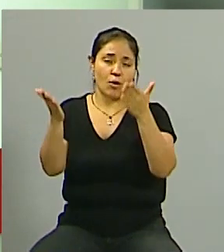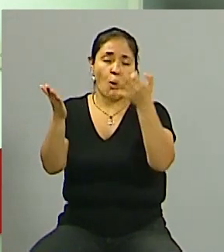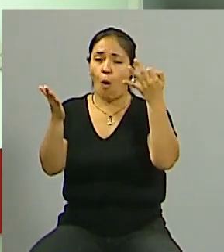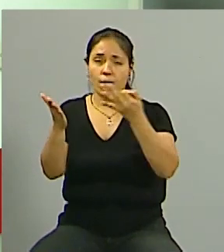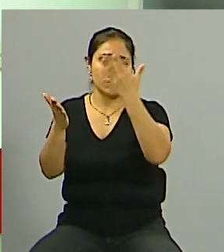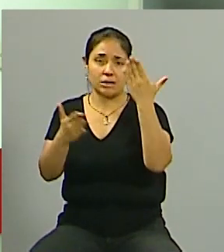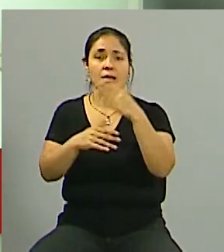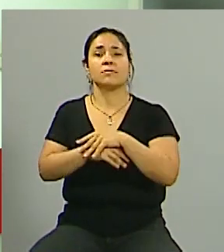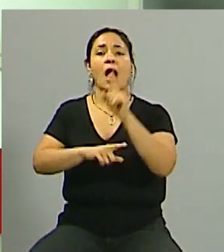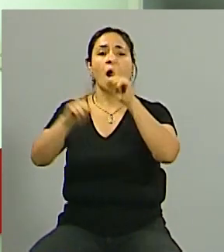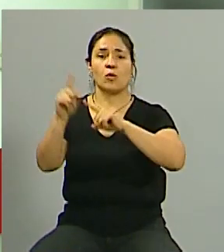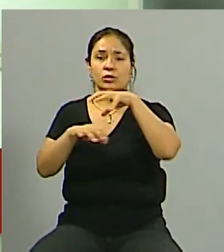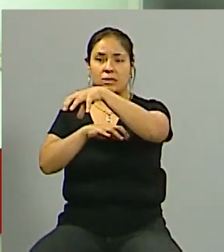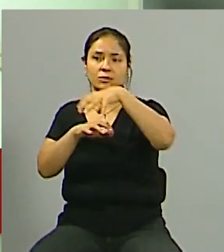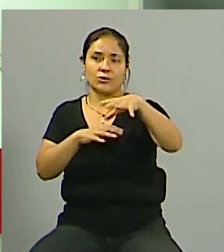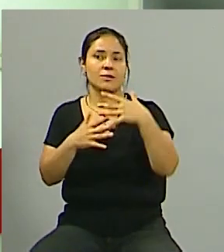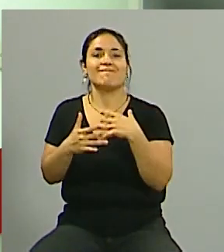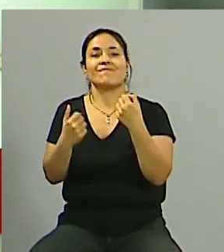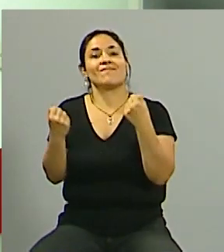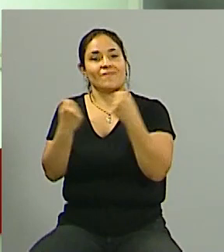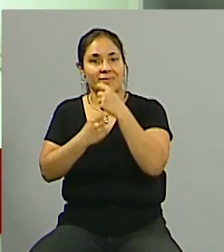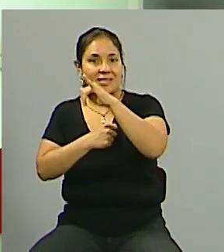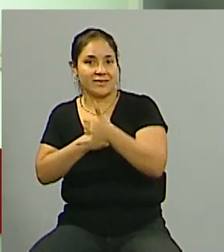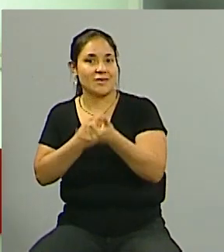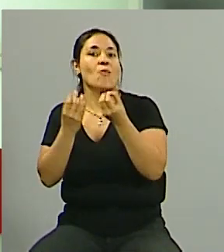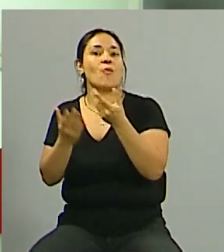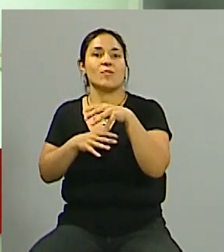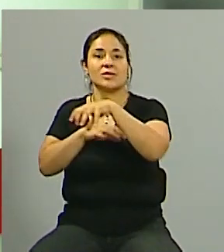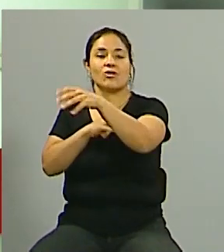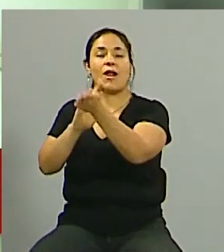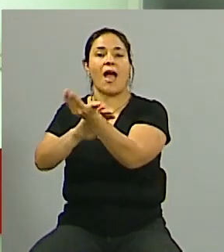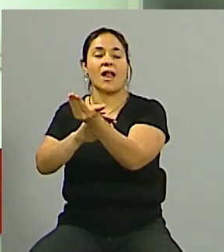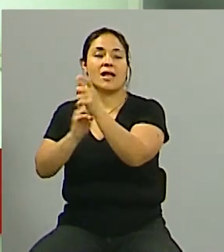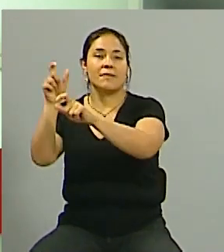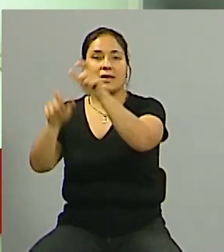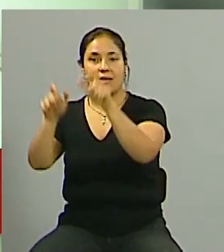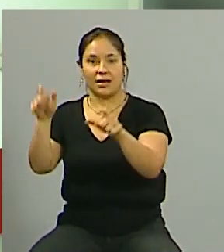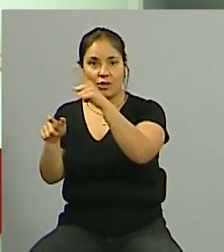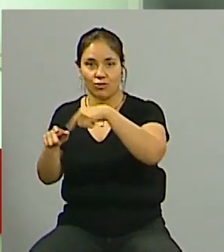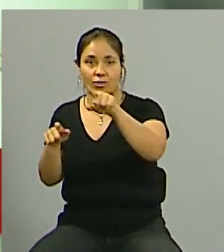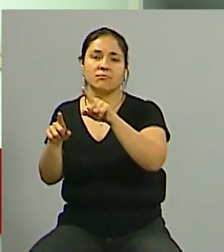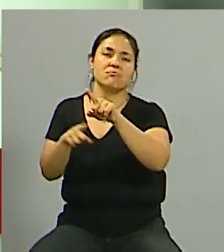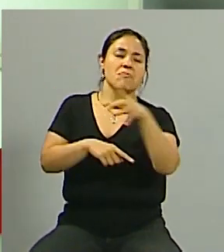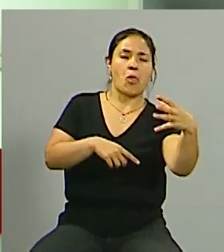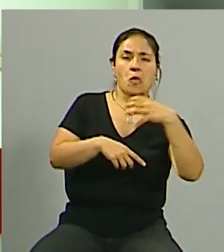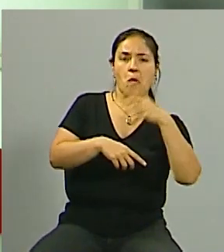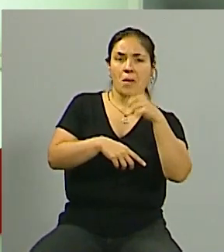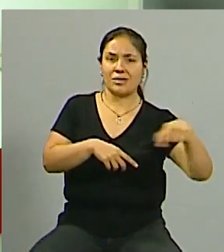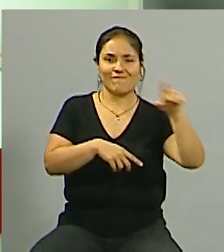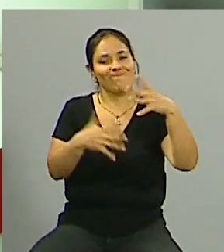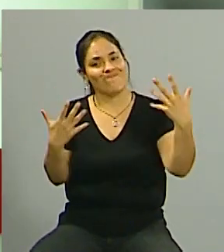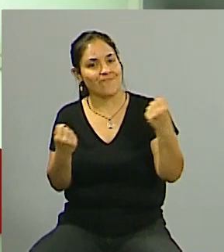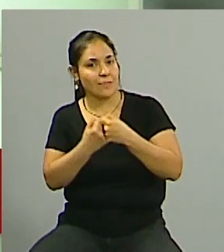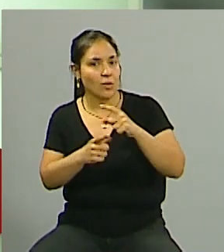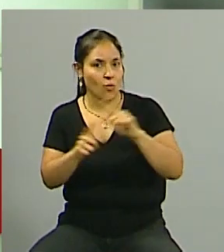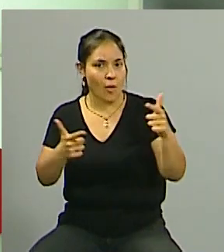bienvenido por algunos sectores de la sociedad, sobre todo el de los inquilinos y algo resistido por el lado de los propietarios. La pregunta que nos hacemos es